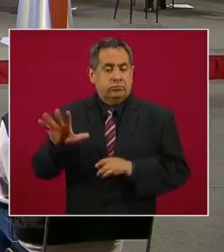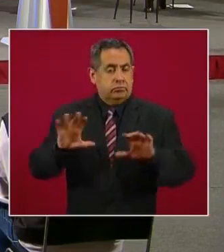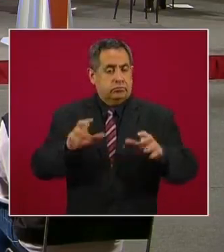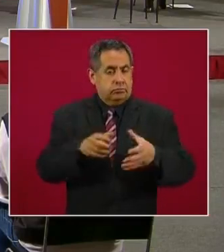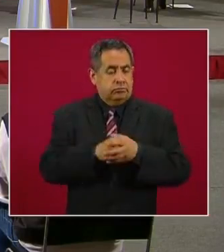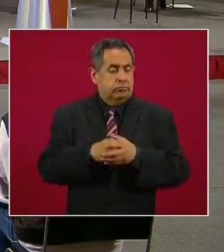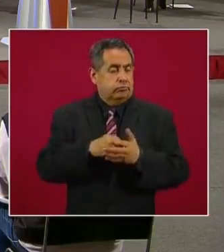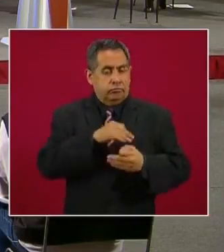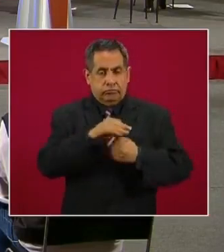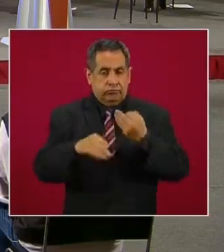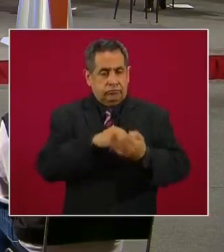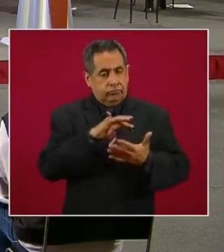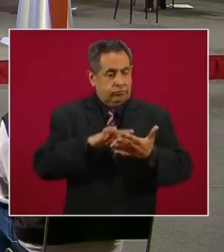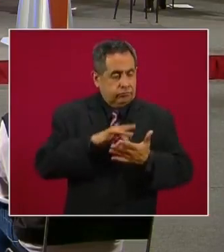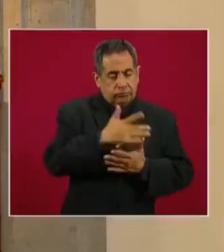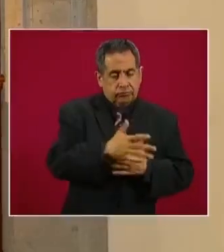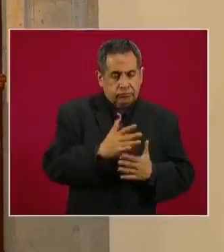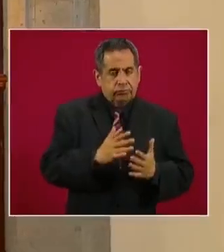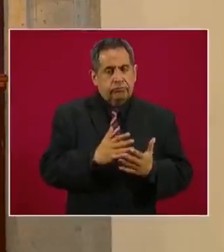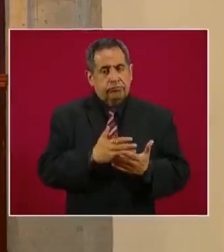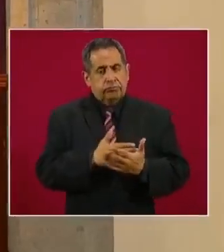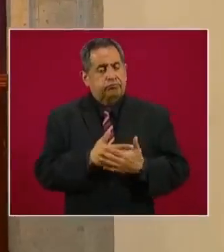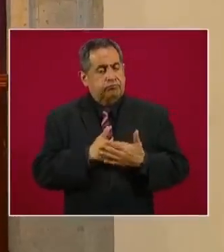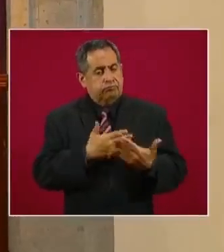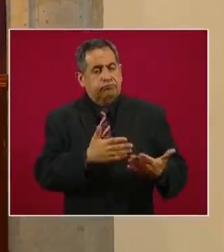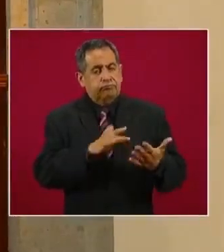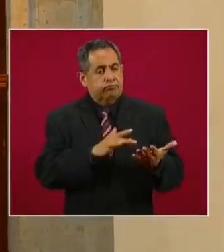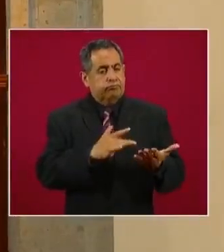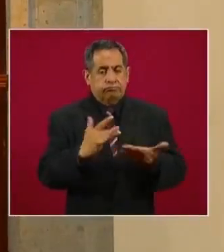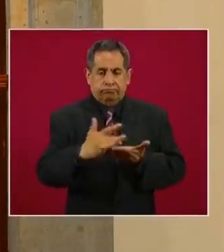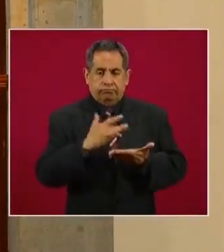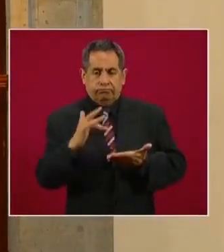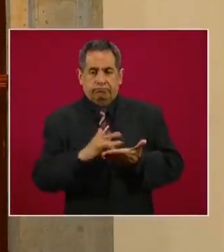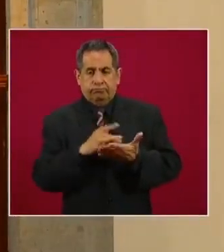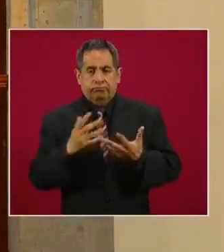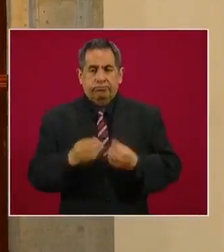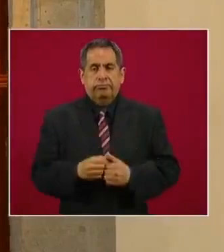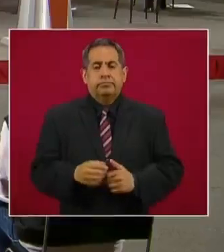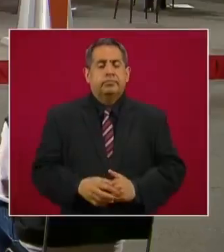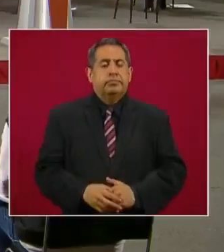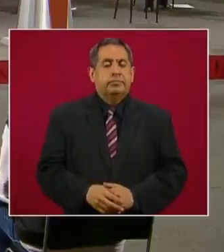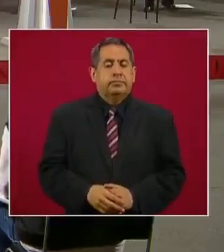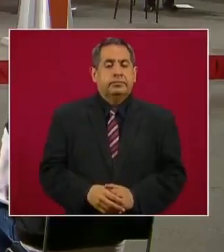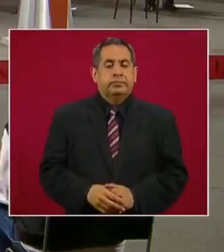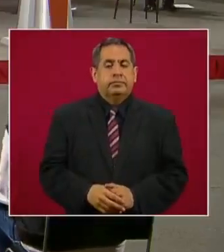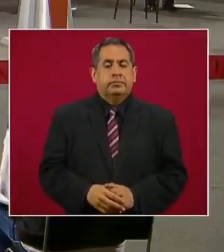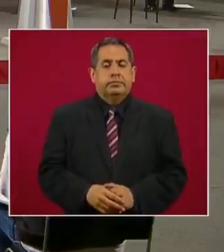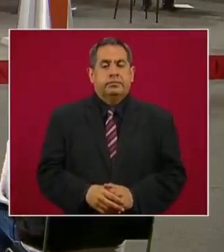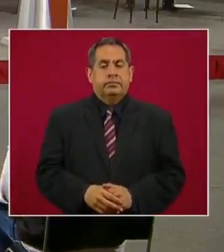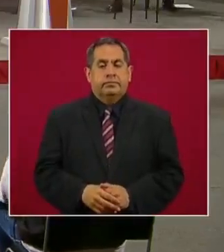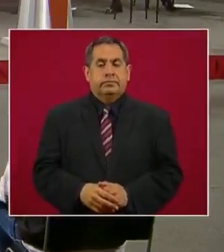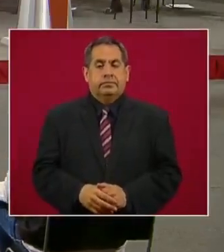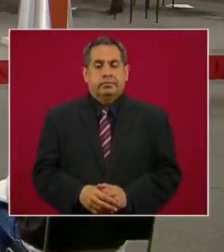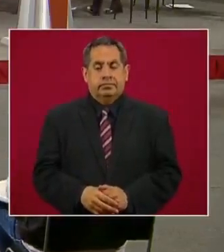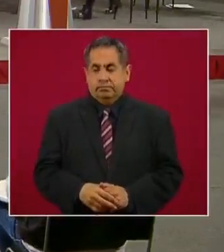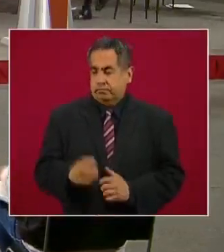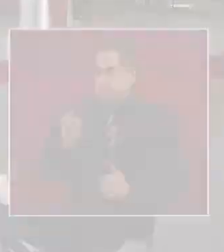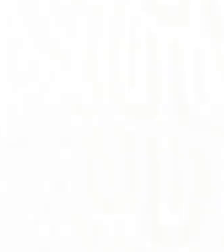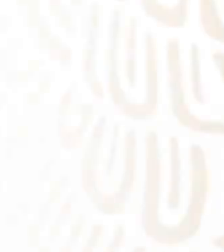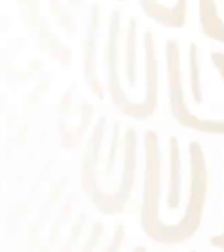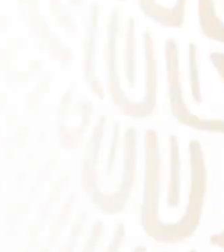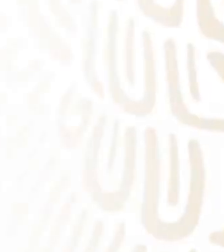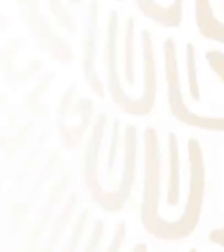Nuestro agradecimiento por la colaboración de estos concesionarios. Adelante. Y con esto concluyo. Gracias por su atención.